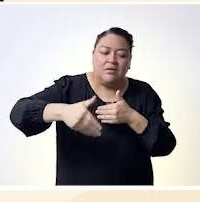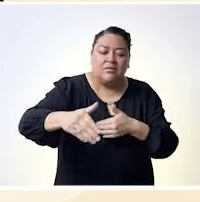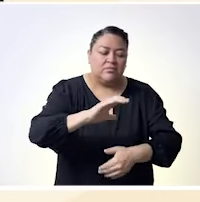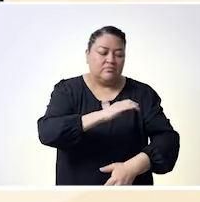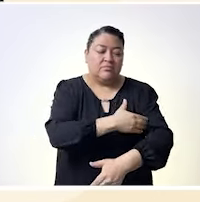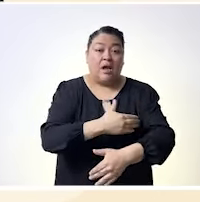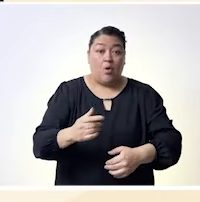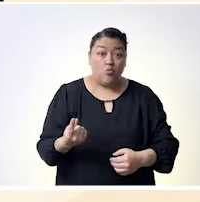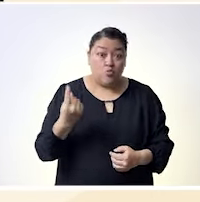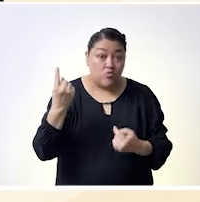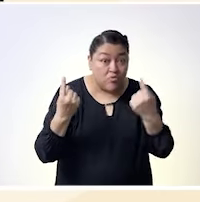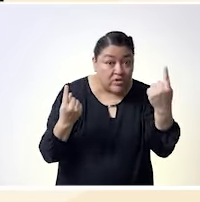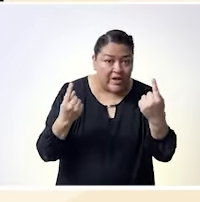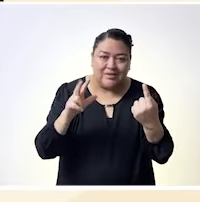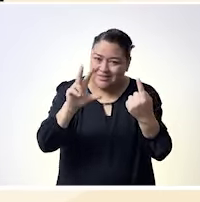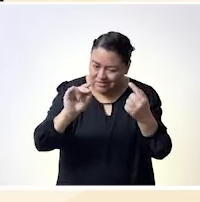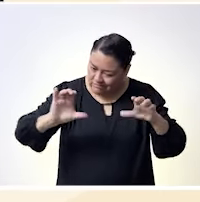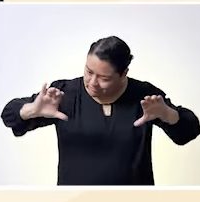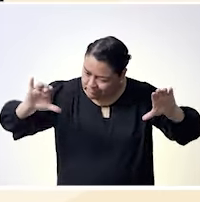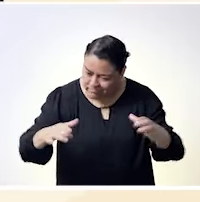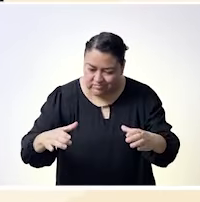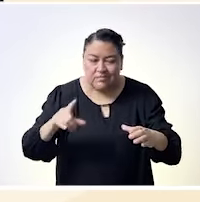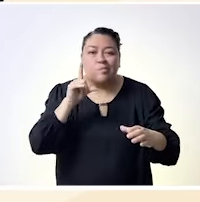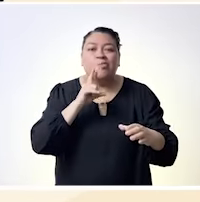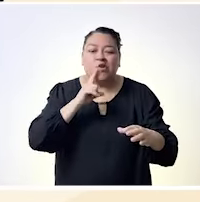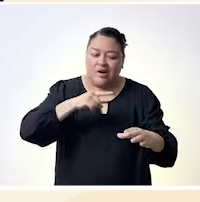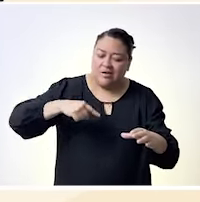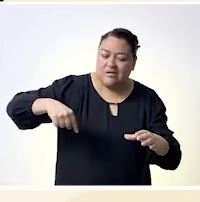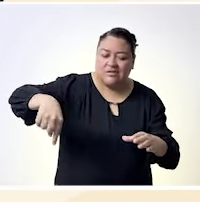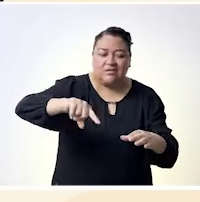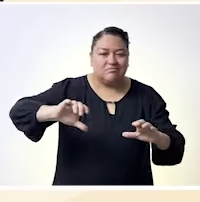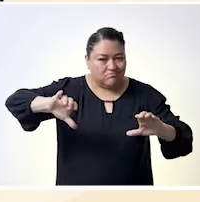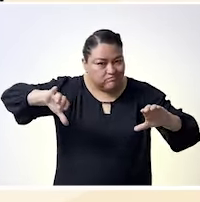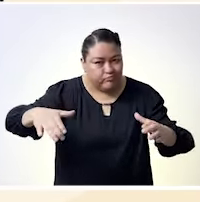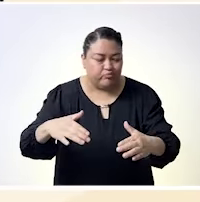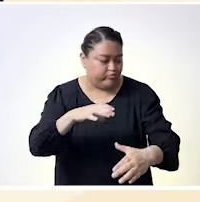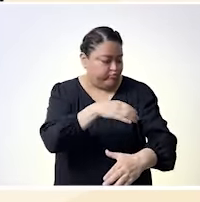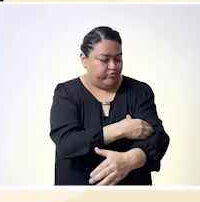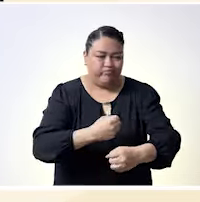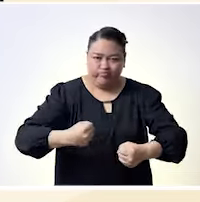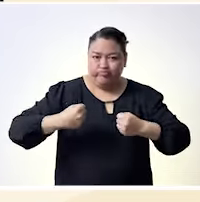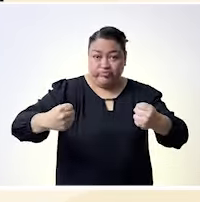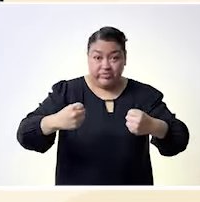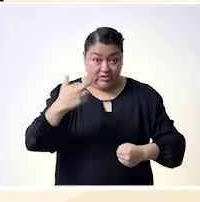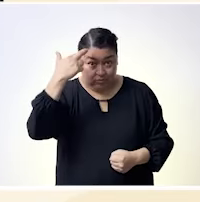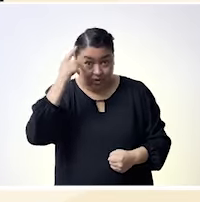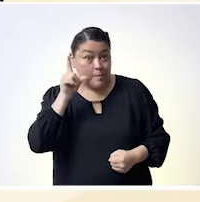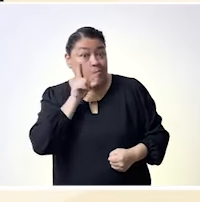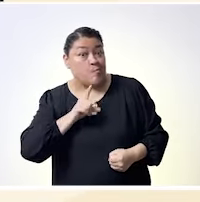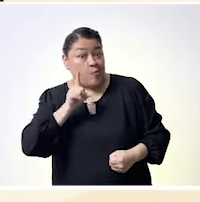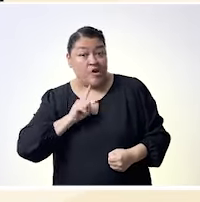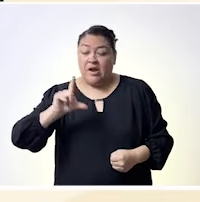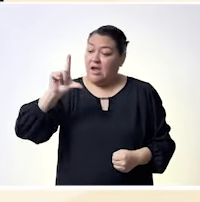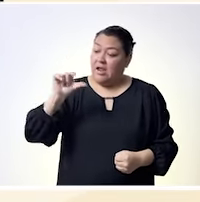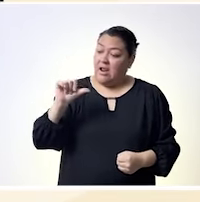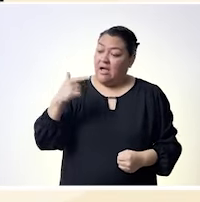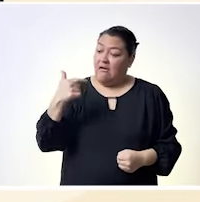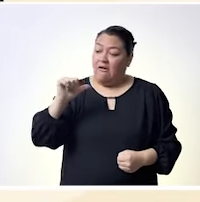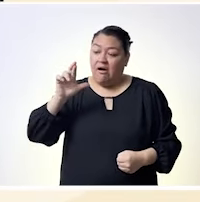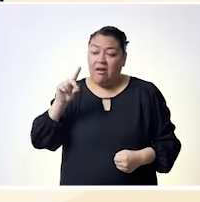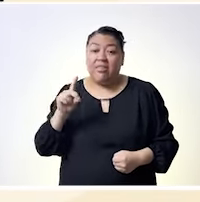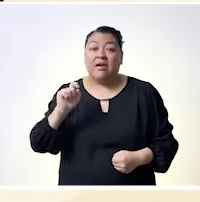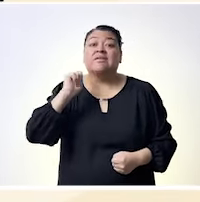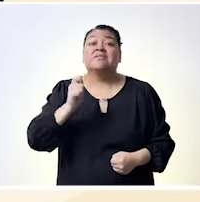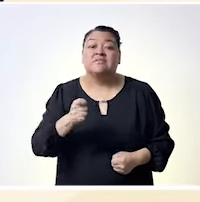para cortar ese tiempo que dice este o mujeres bueno es que quizá para tener igualdad plena tendrá que pasar 300 años